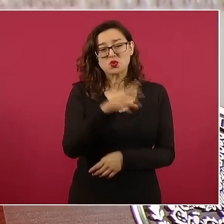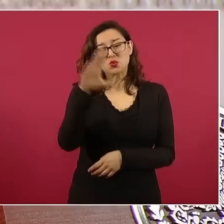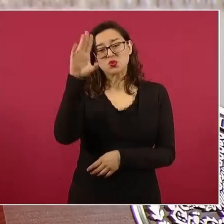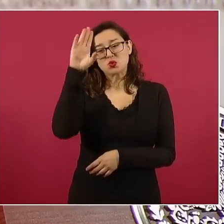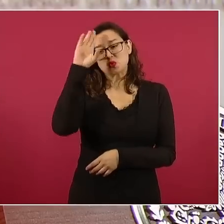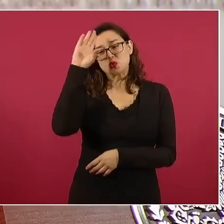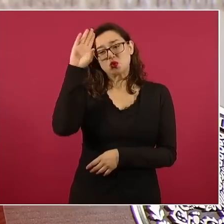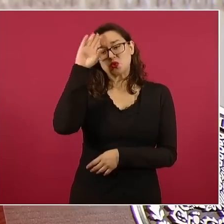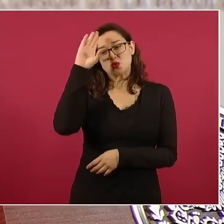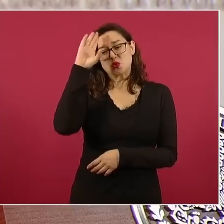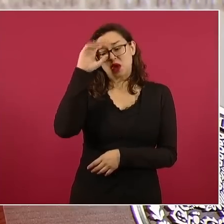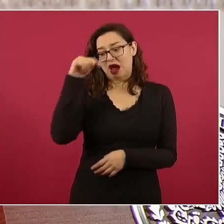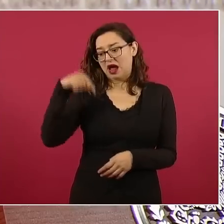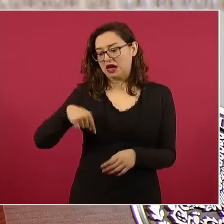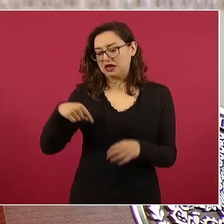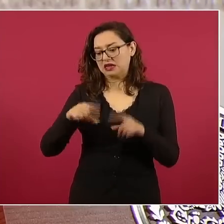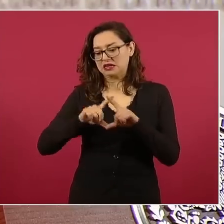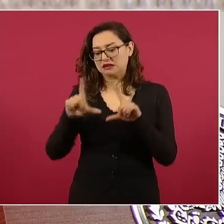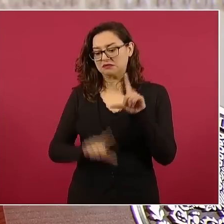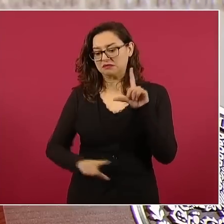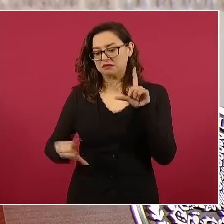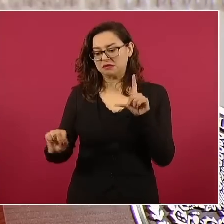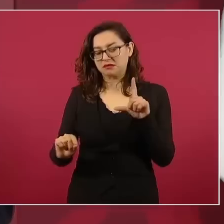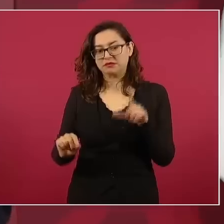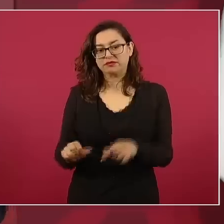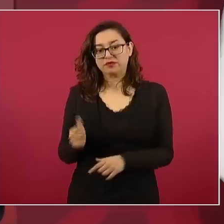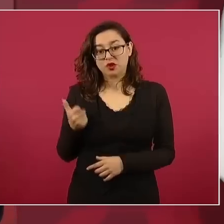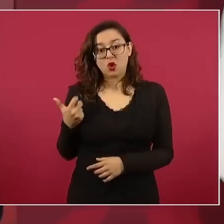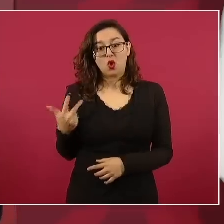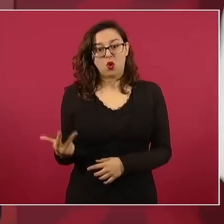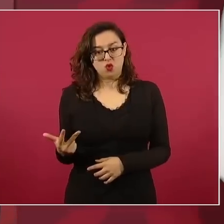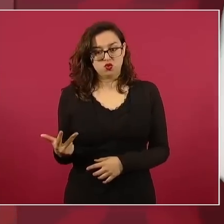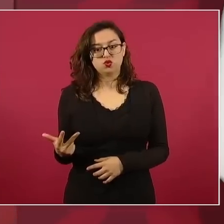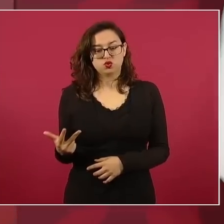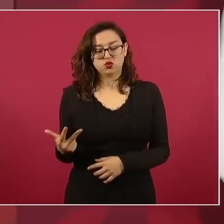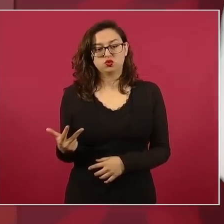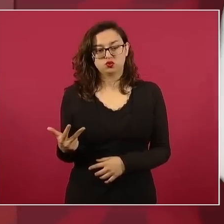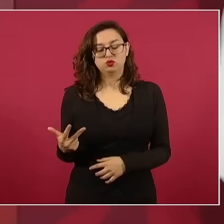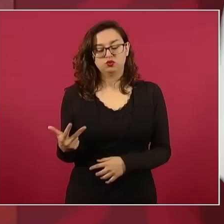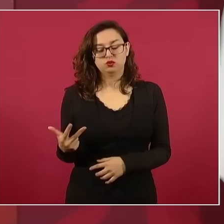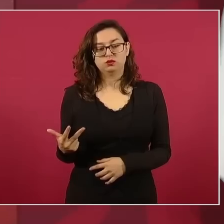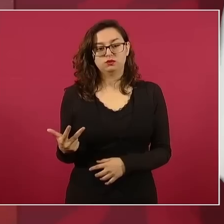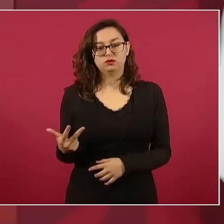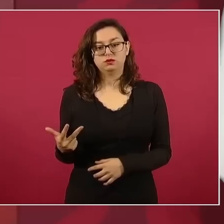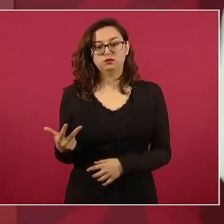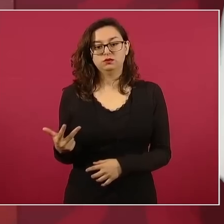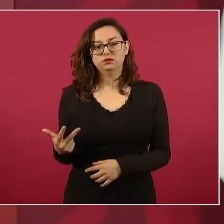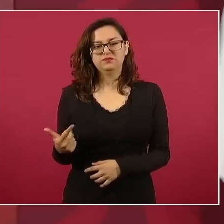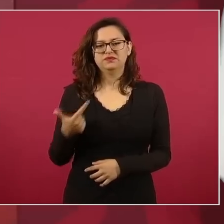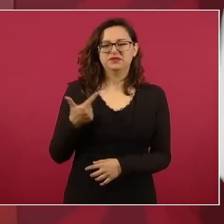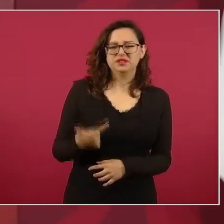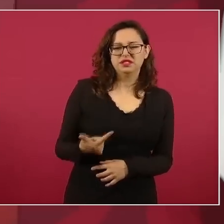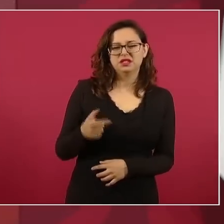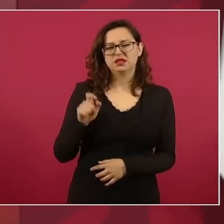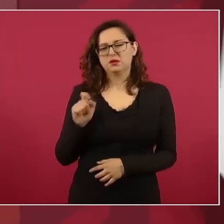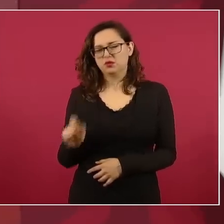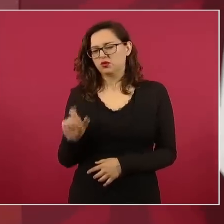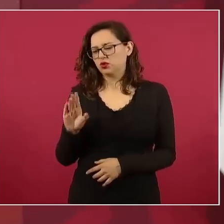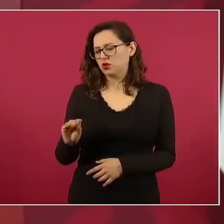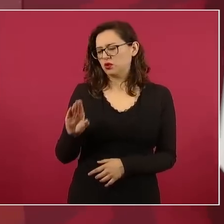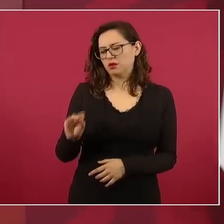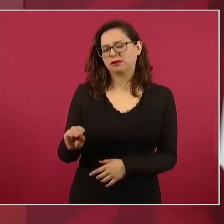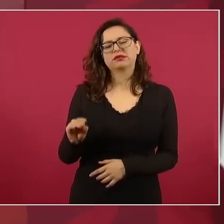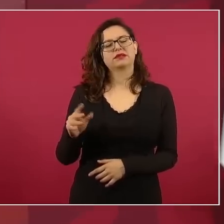tenemos 8, 7.99, 8,